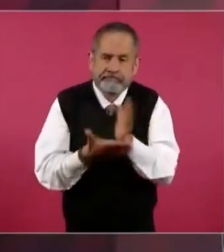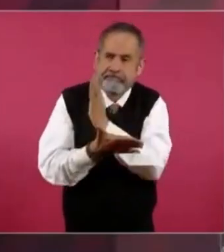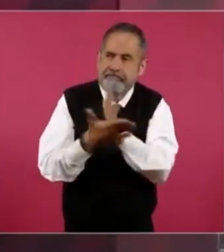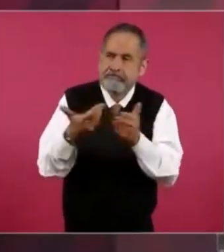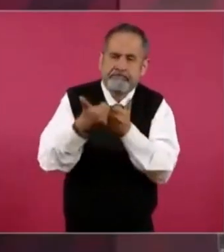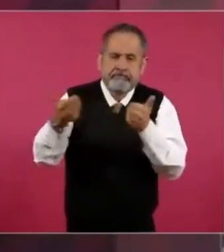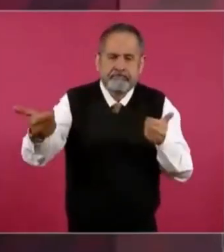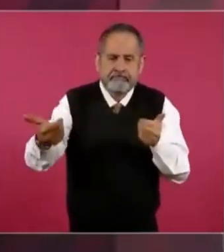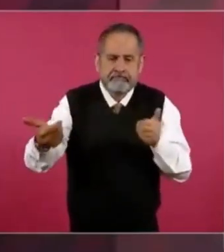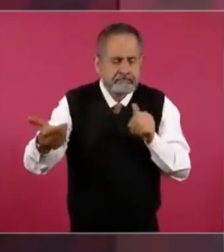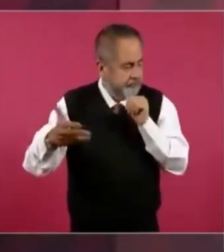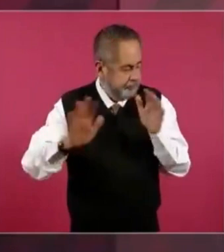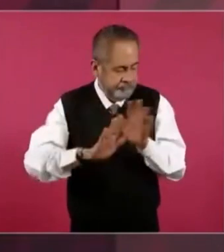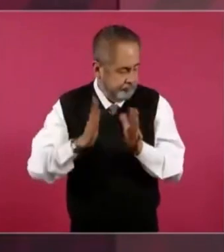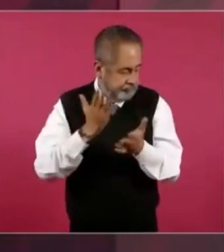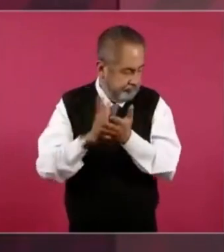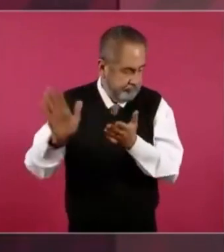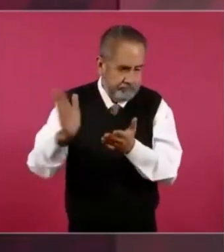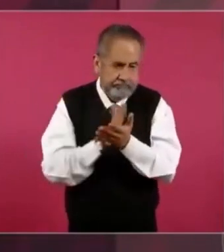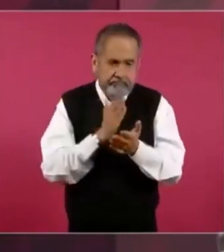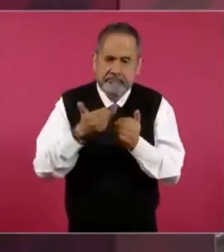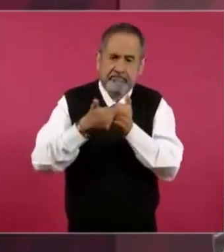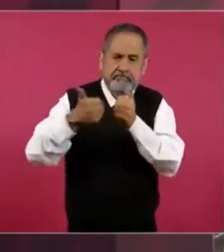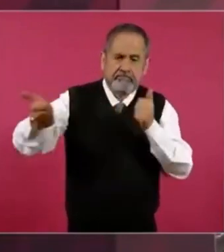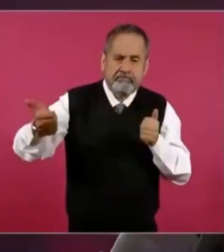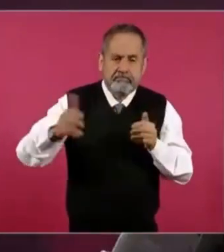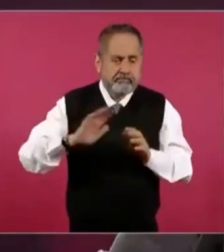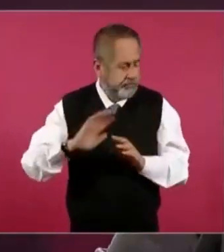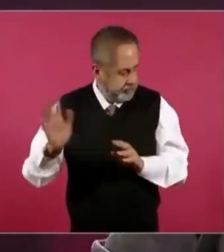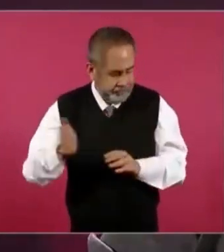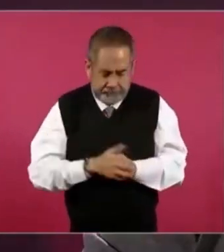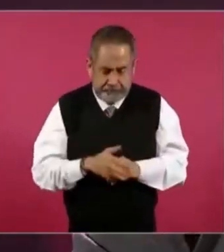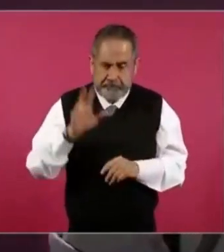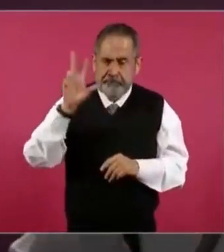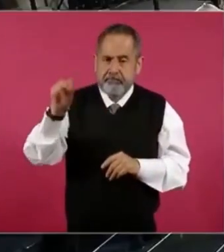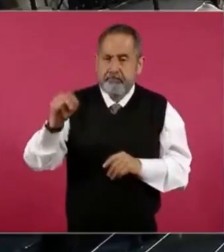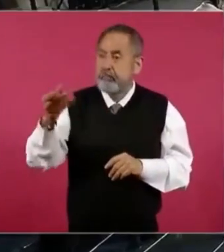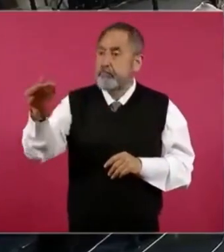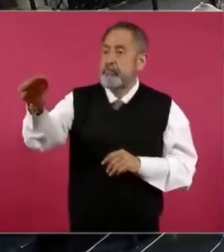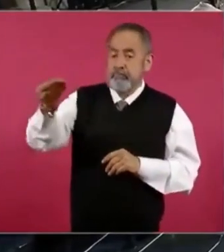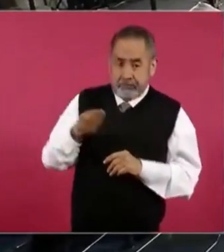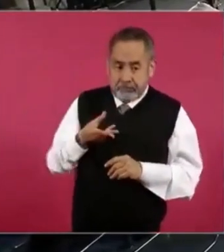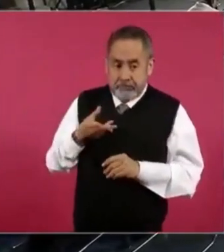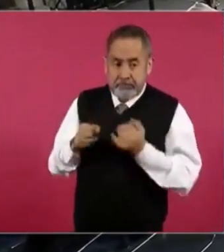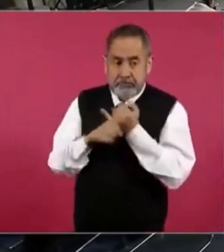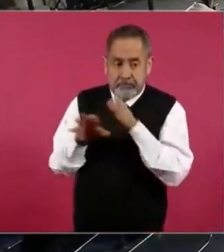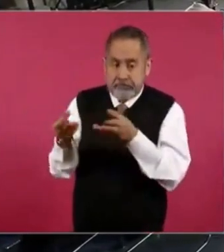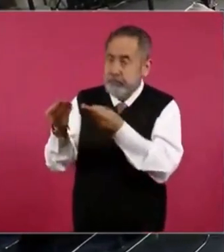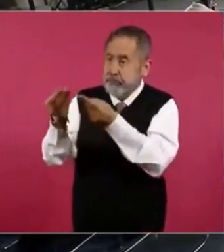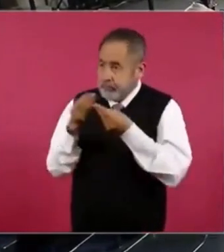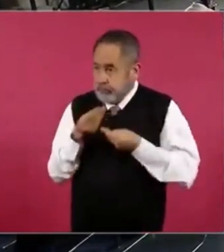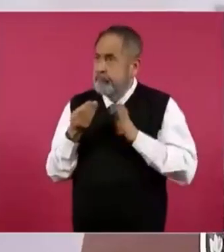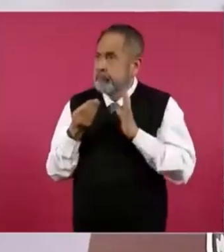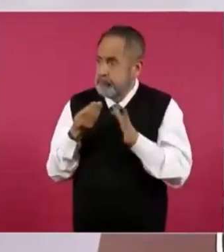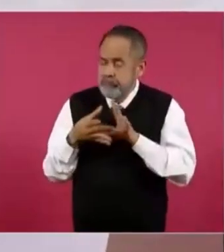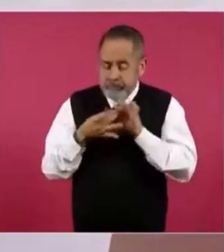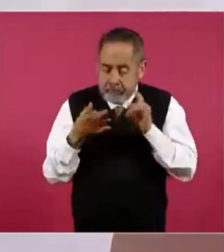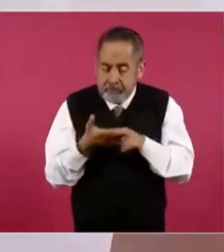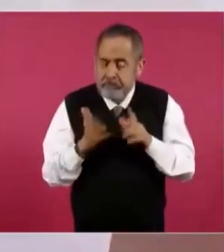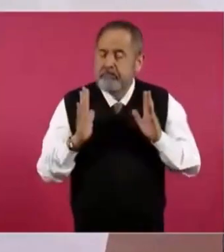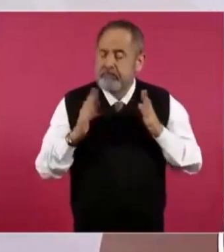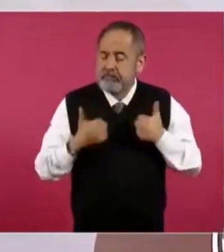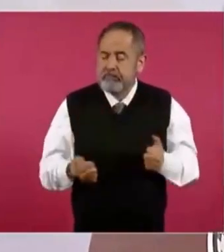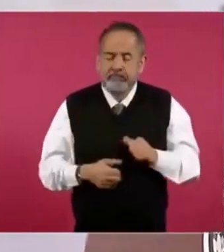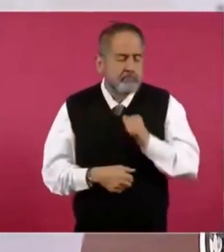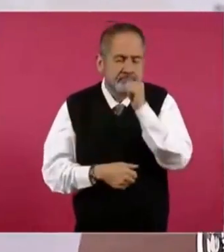en este caso, es decir, no nos han dado información